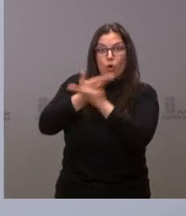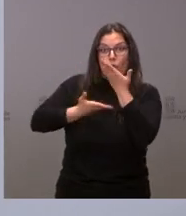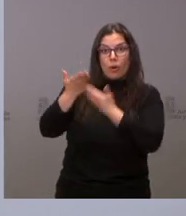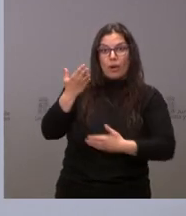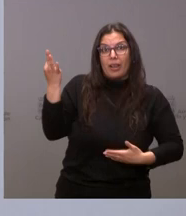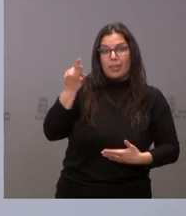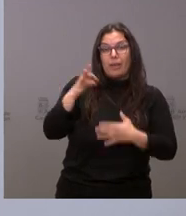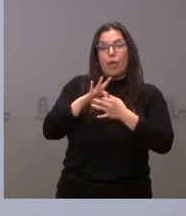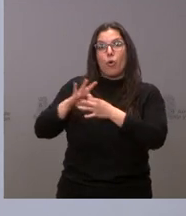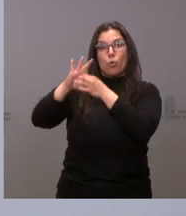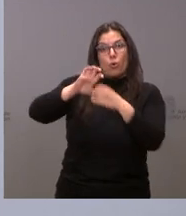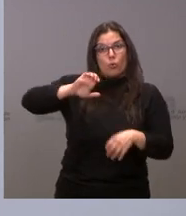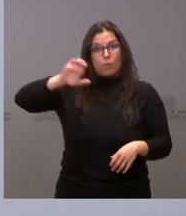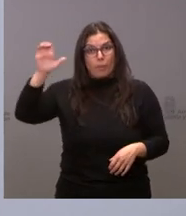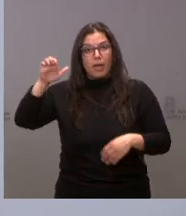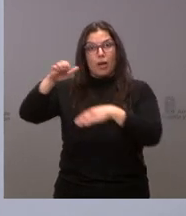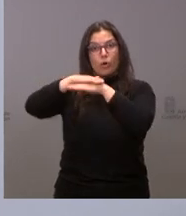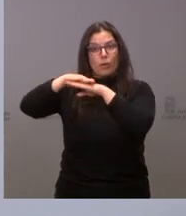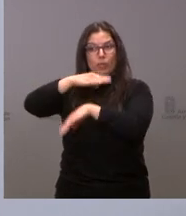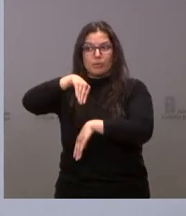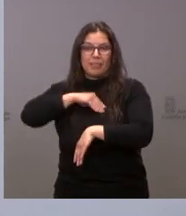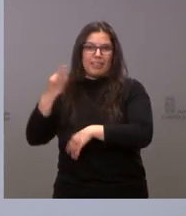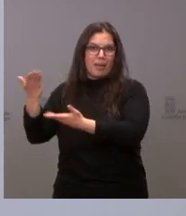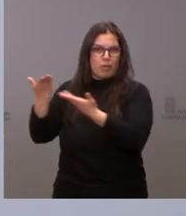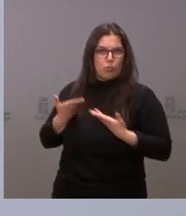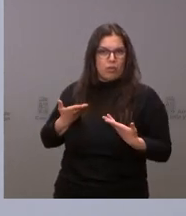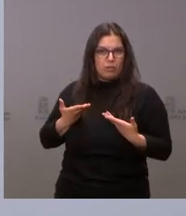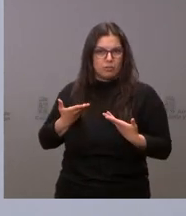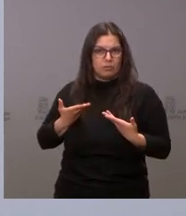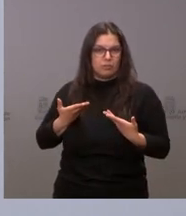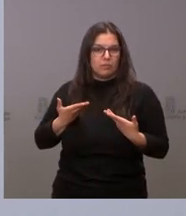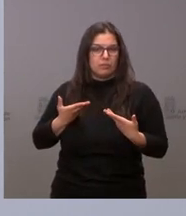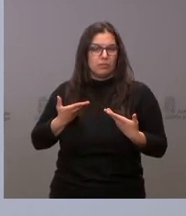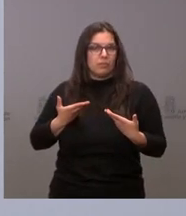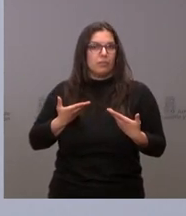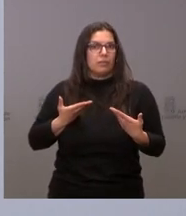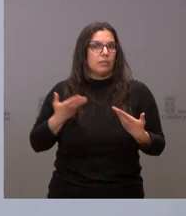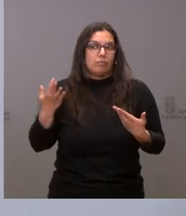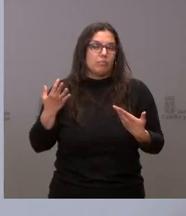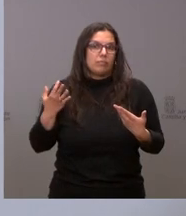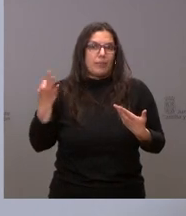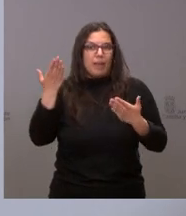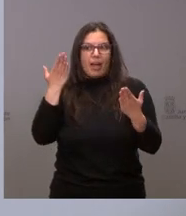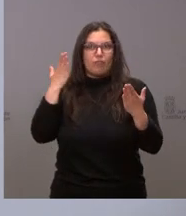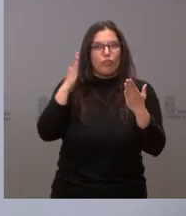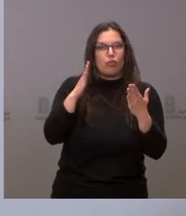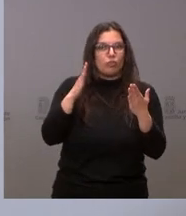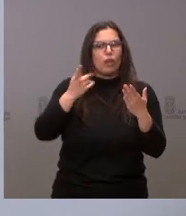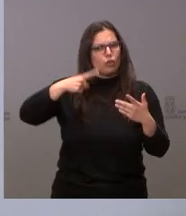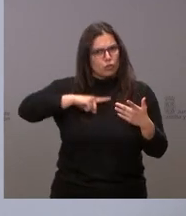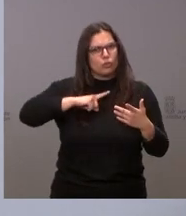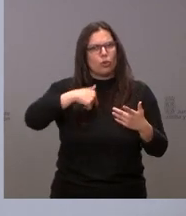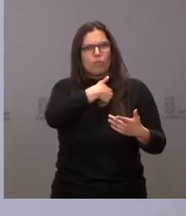Europea, el Gobierno de España, pero en fin, que esto se afronte. Nosotros haremos